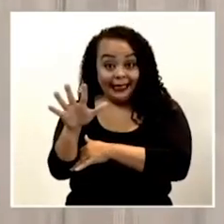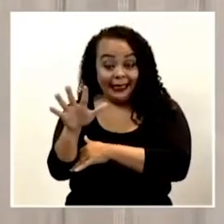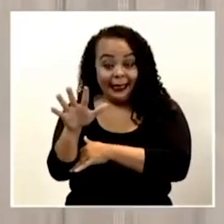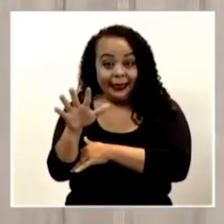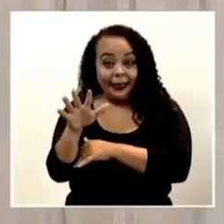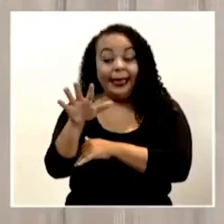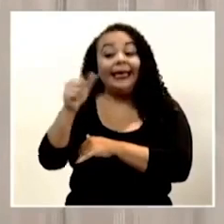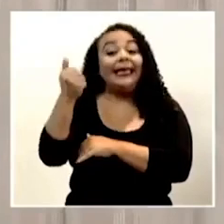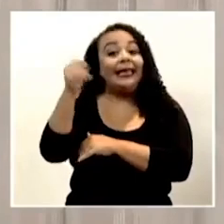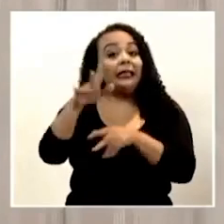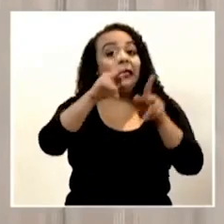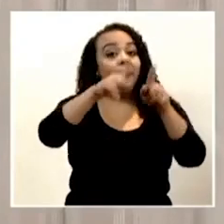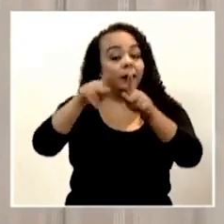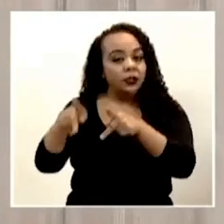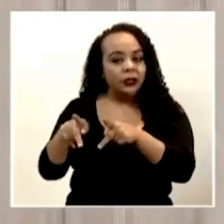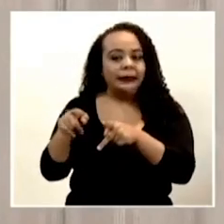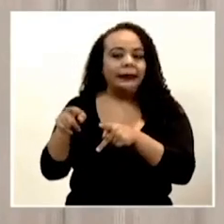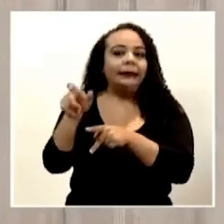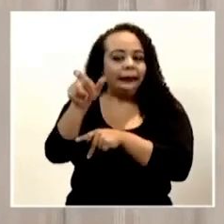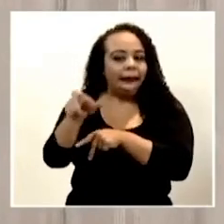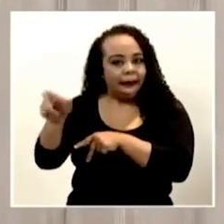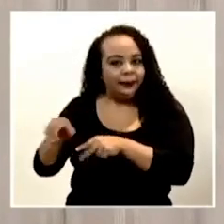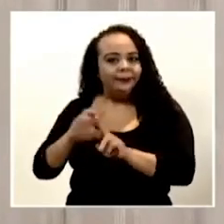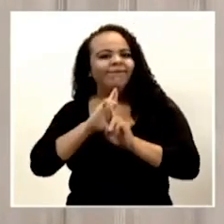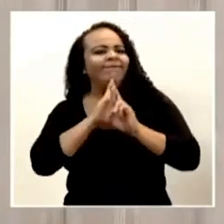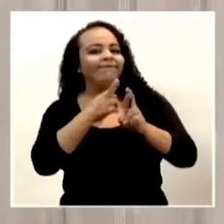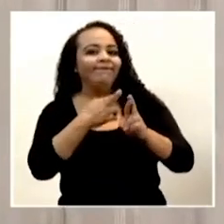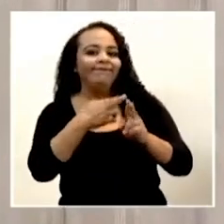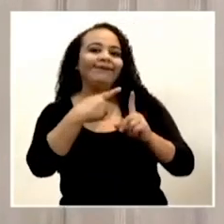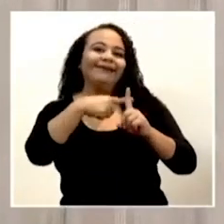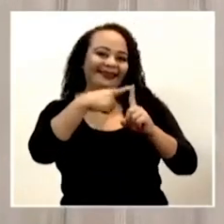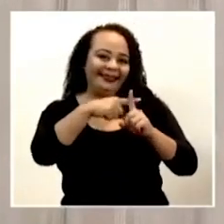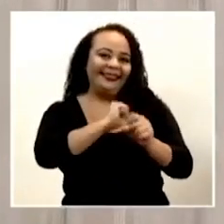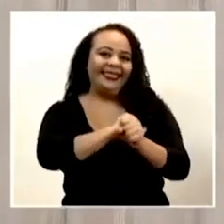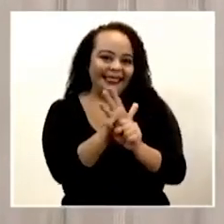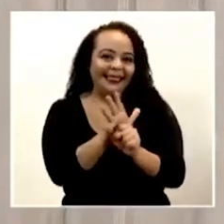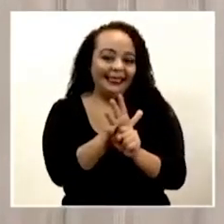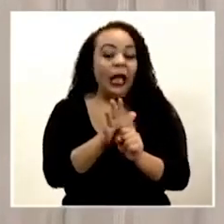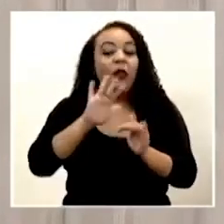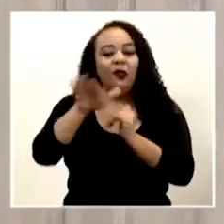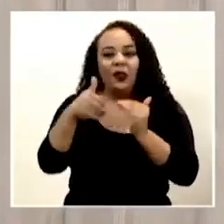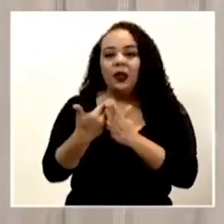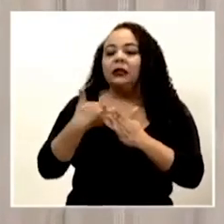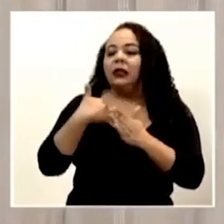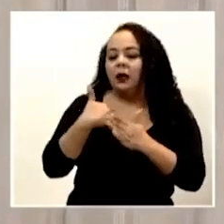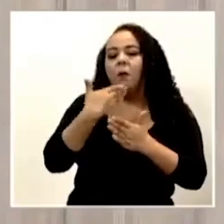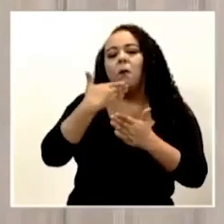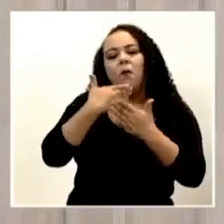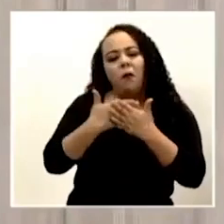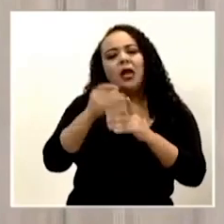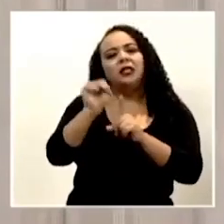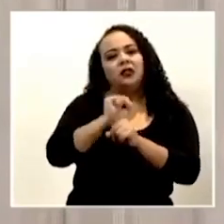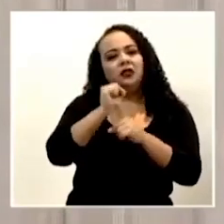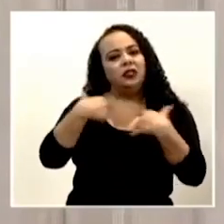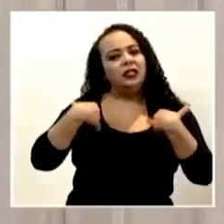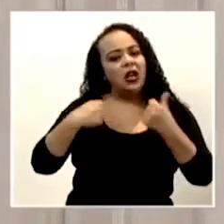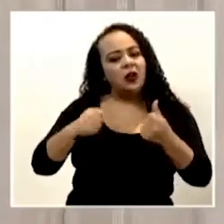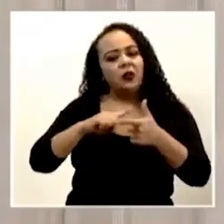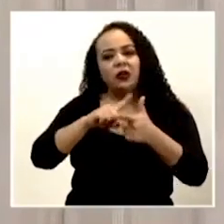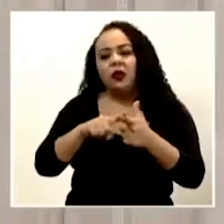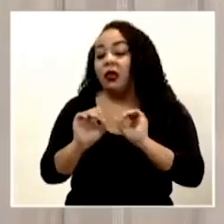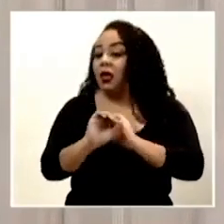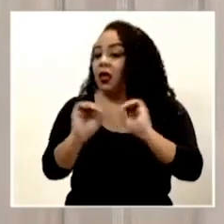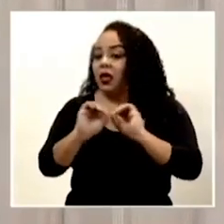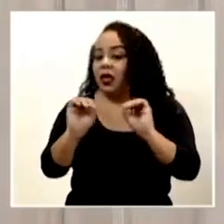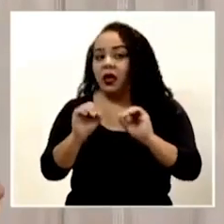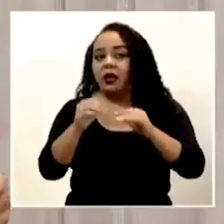15 personas han dado positivo. Todas han tenido buenas condiciones de salud, así que ninguna ha